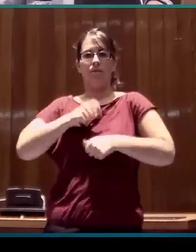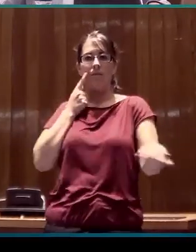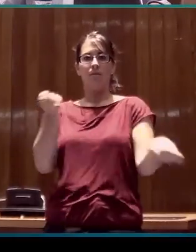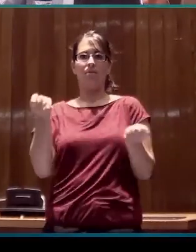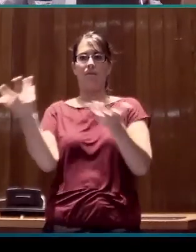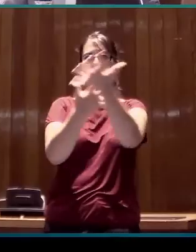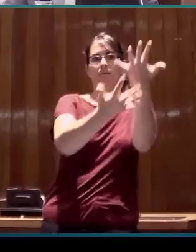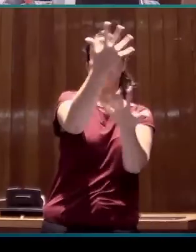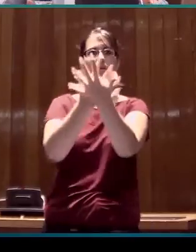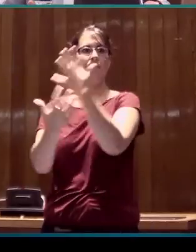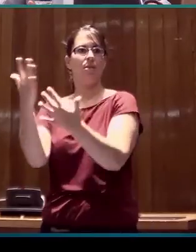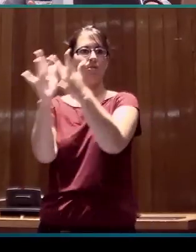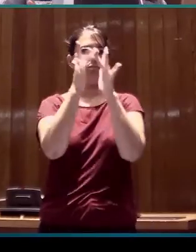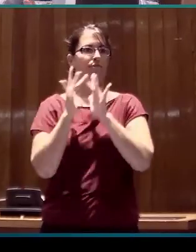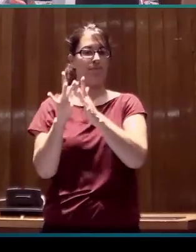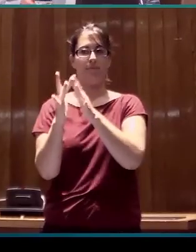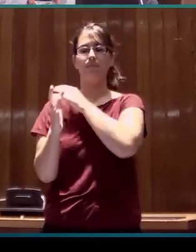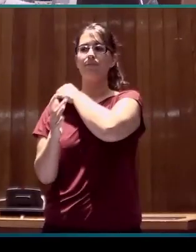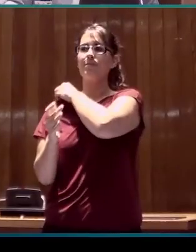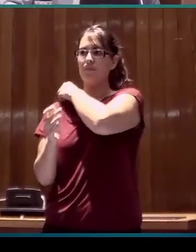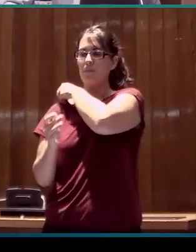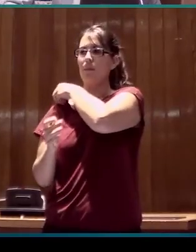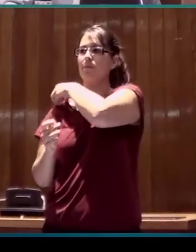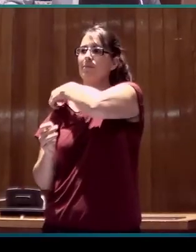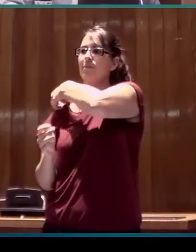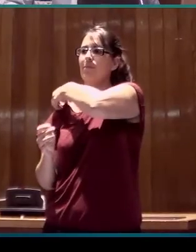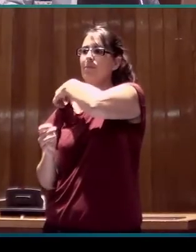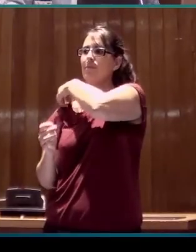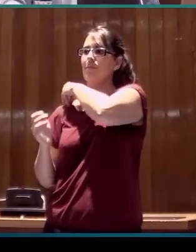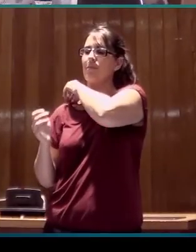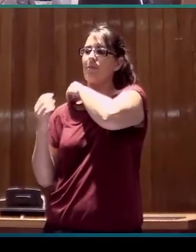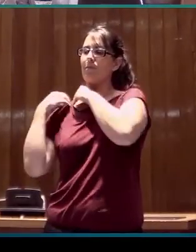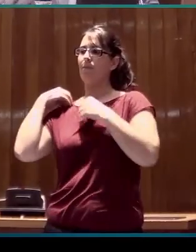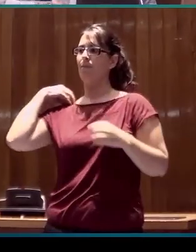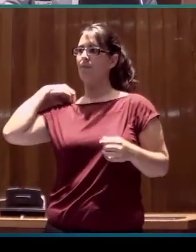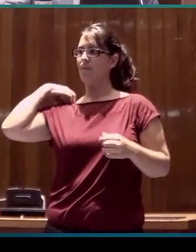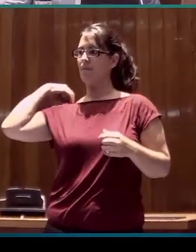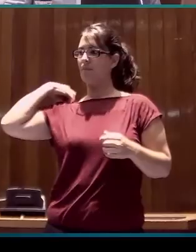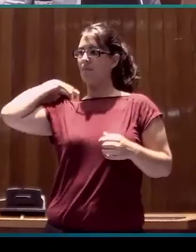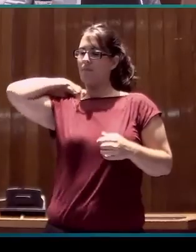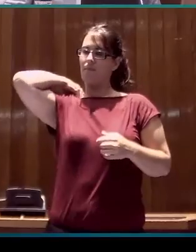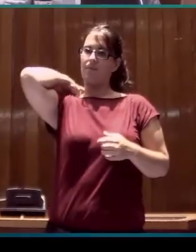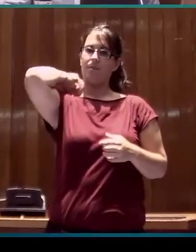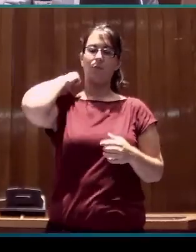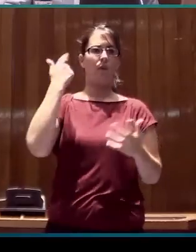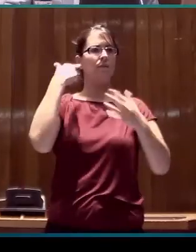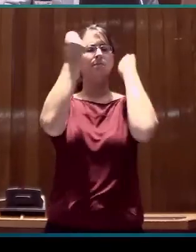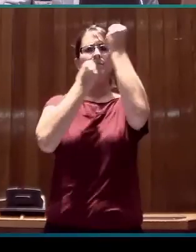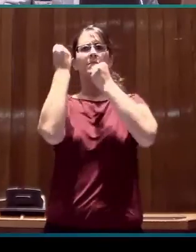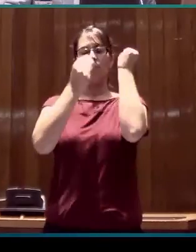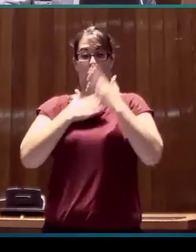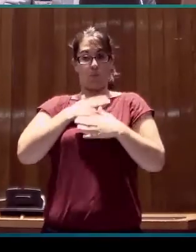Bien, la pregunta que cabe hacerse desde la perspectiva de los investigadores es, ¿se puede